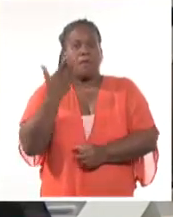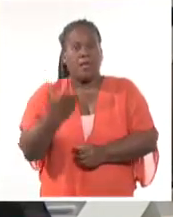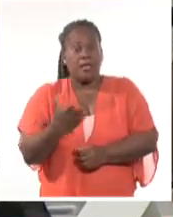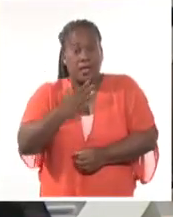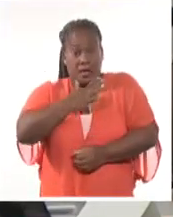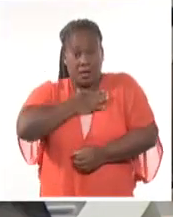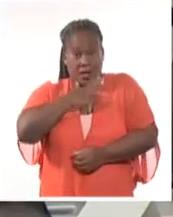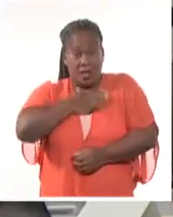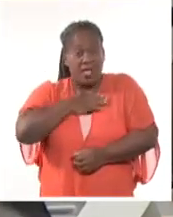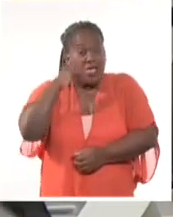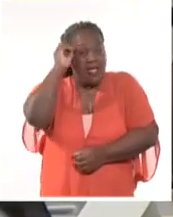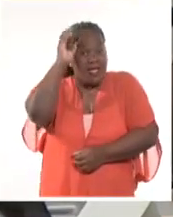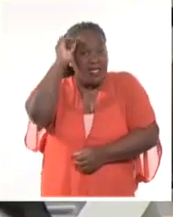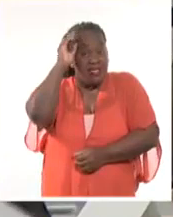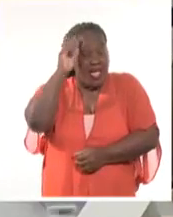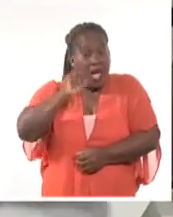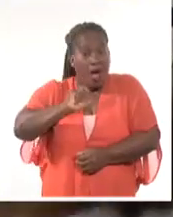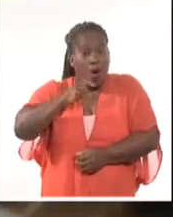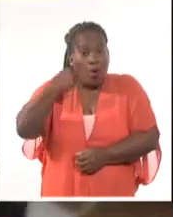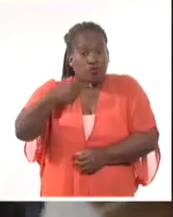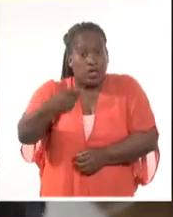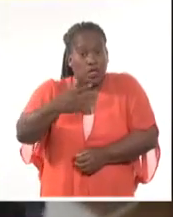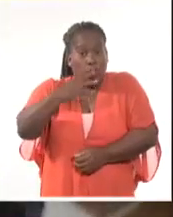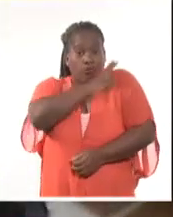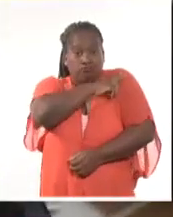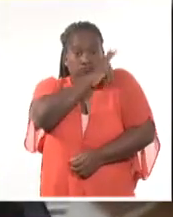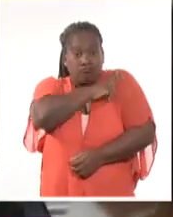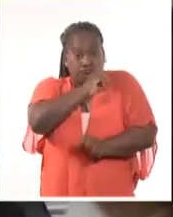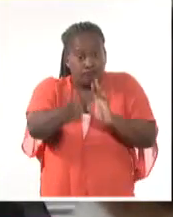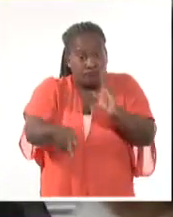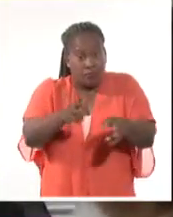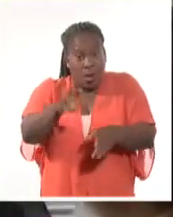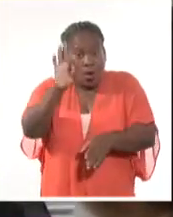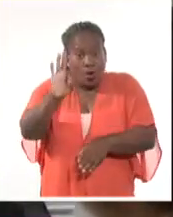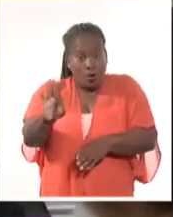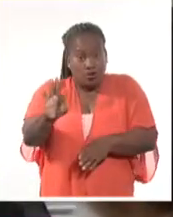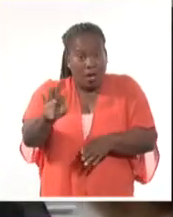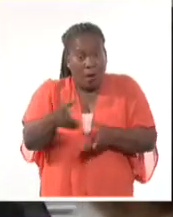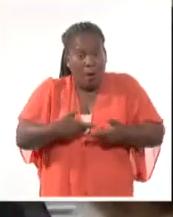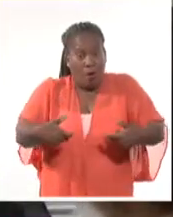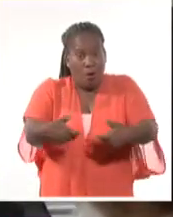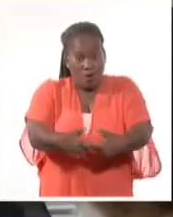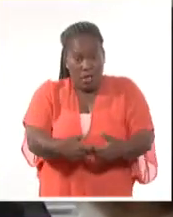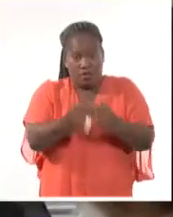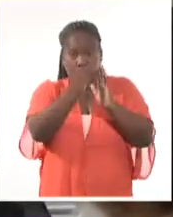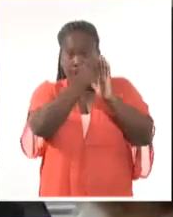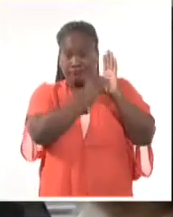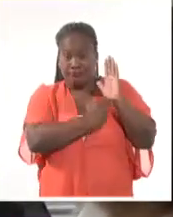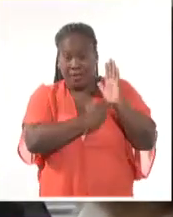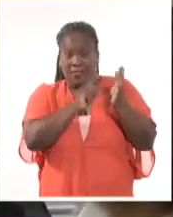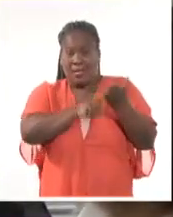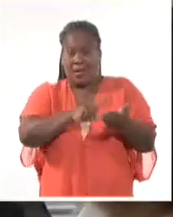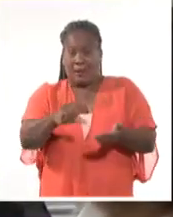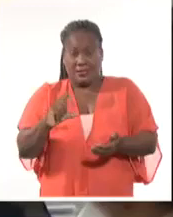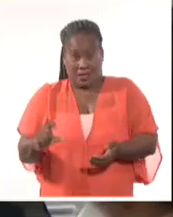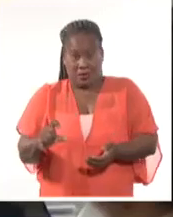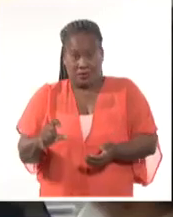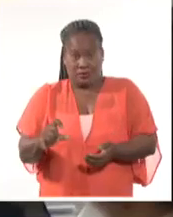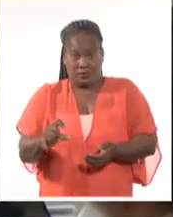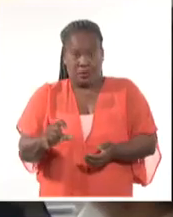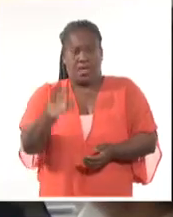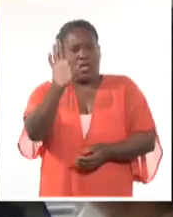de verdad las ideas, conceptos y directrices que nos trazaron en el octavo congreso del partido. Y si tenemos que dedicar, presidente,